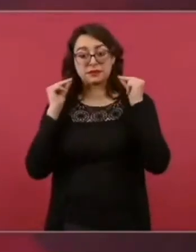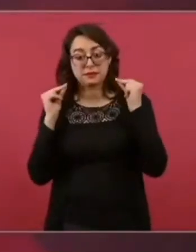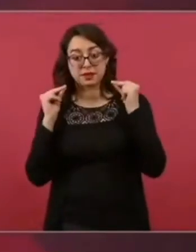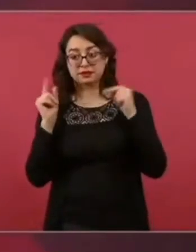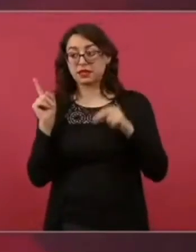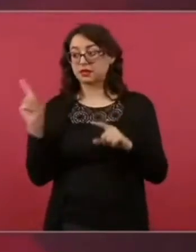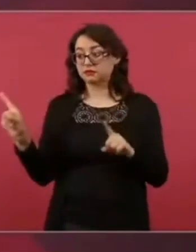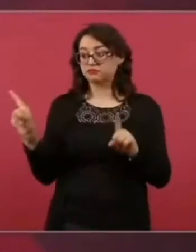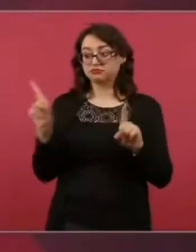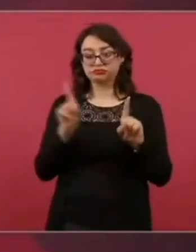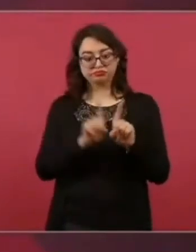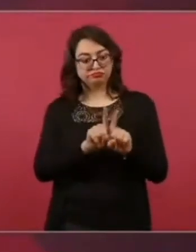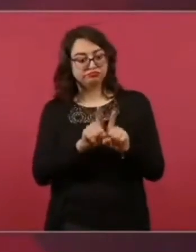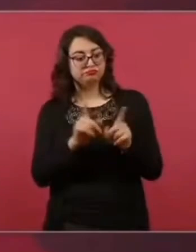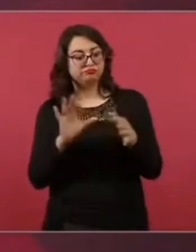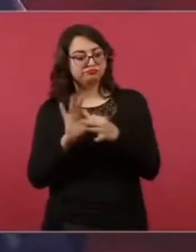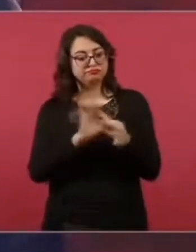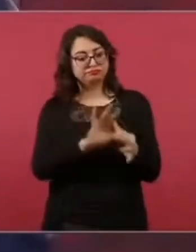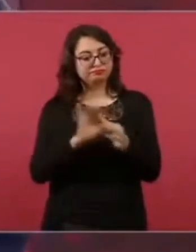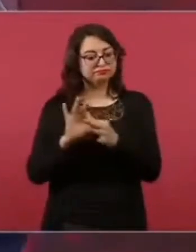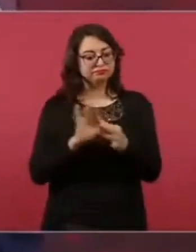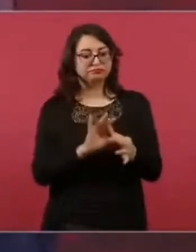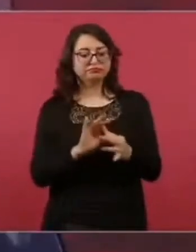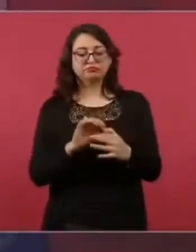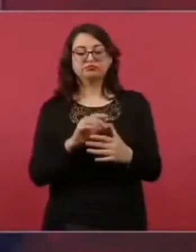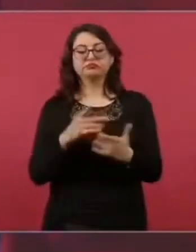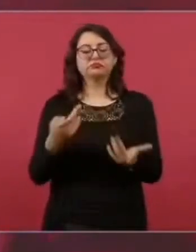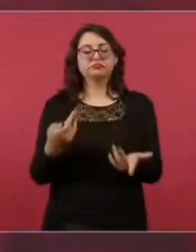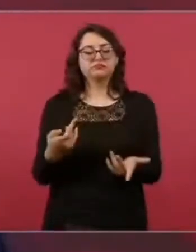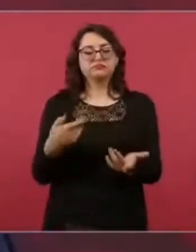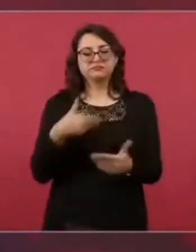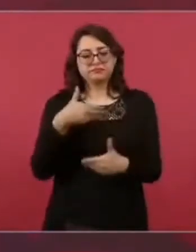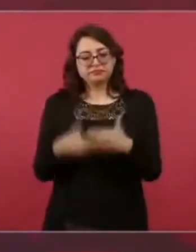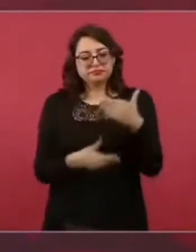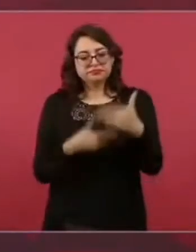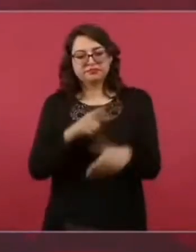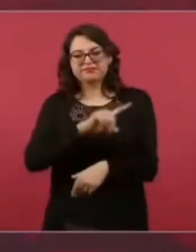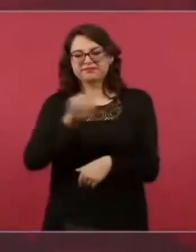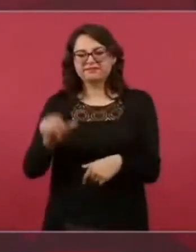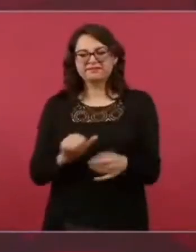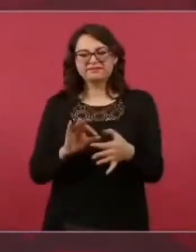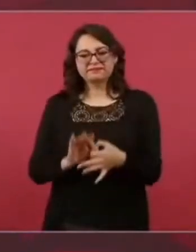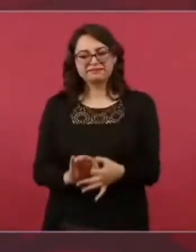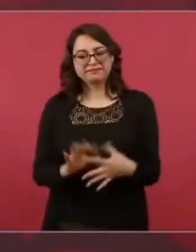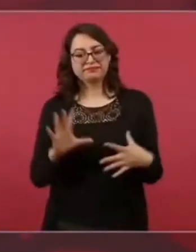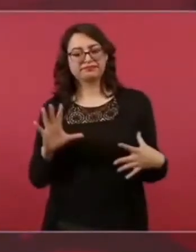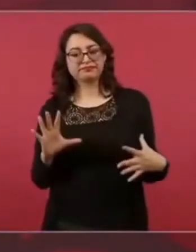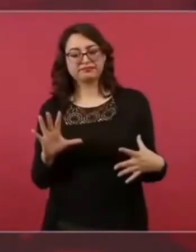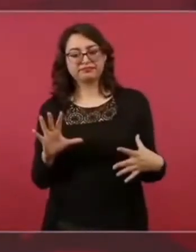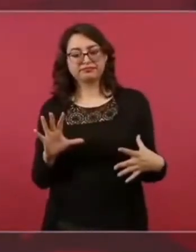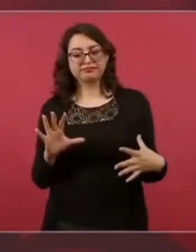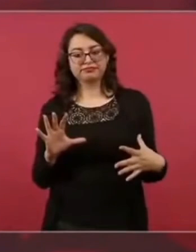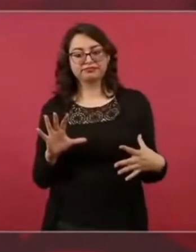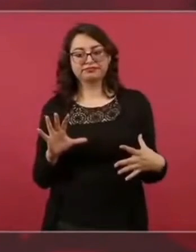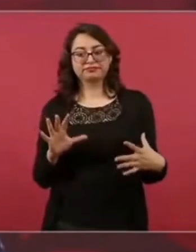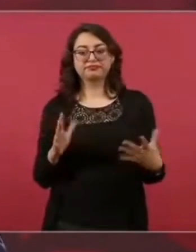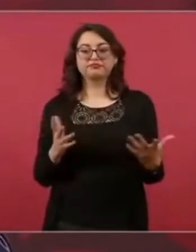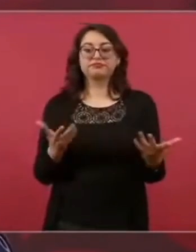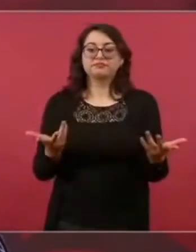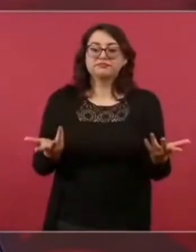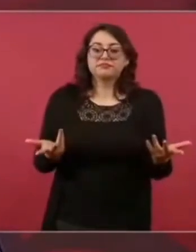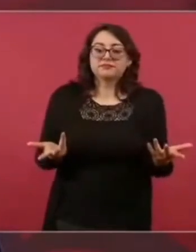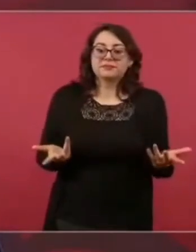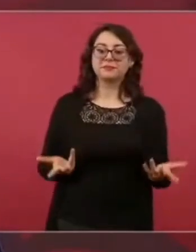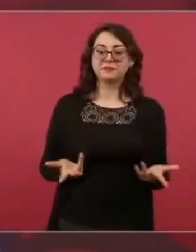pero los más cercanos presidente de Madero y